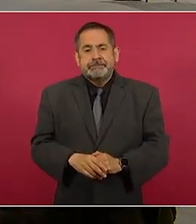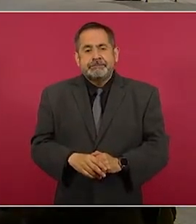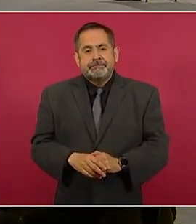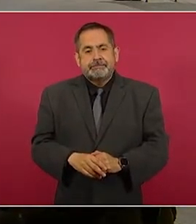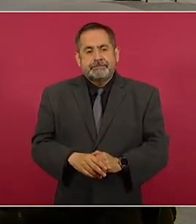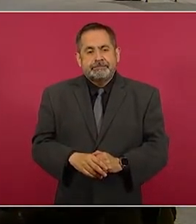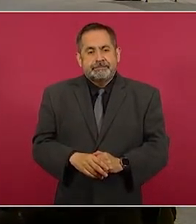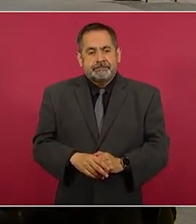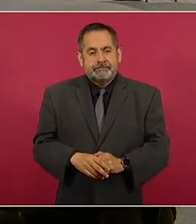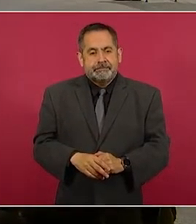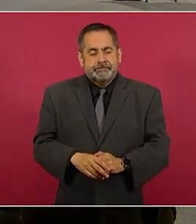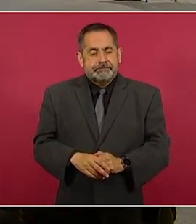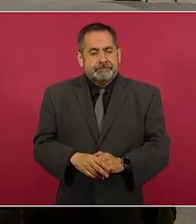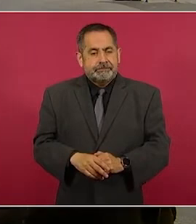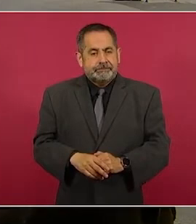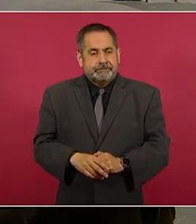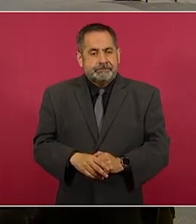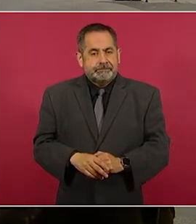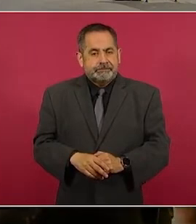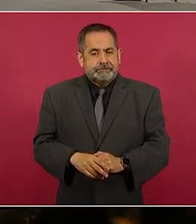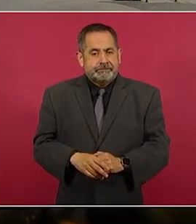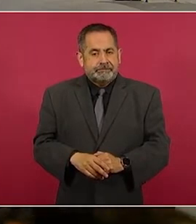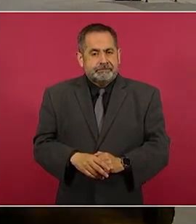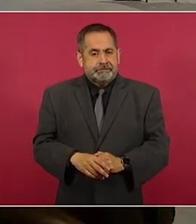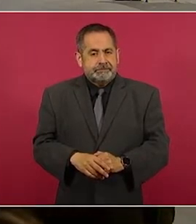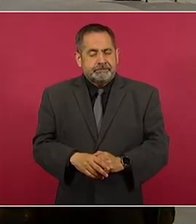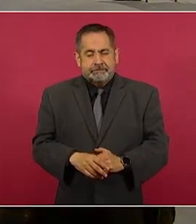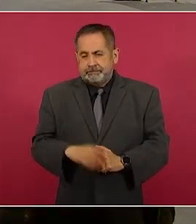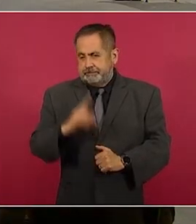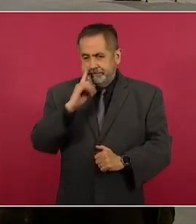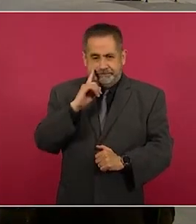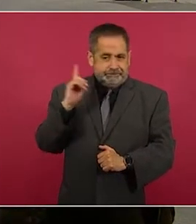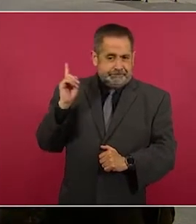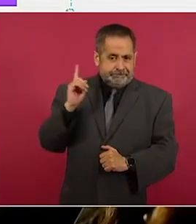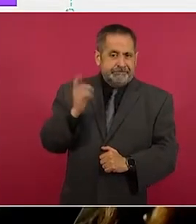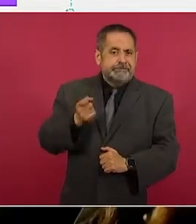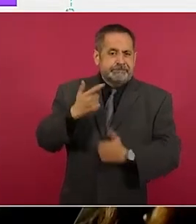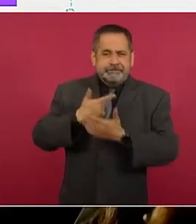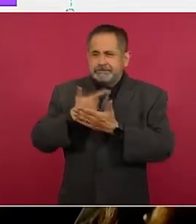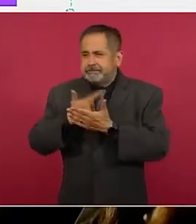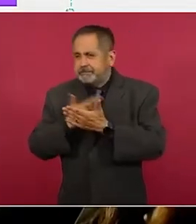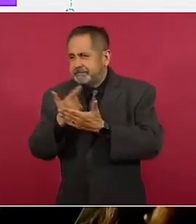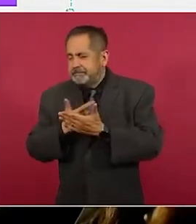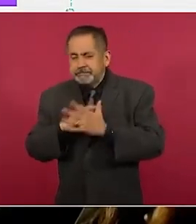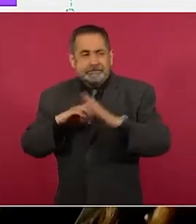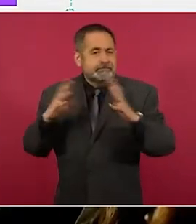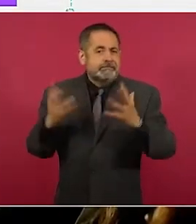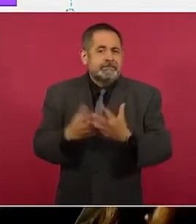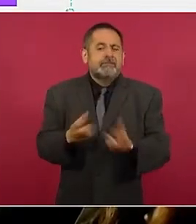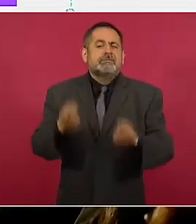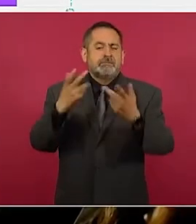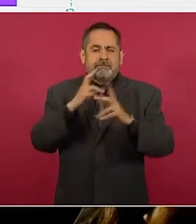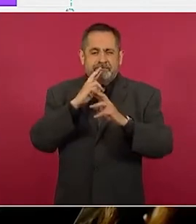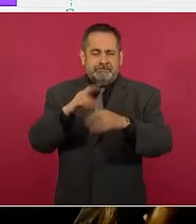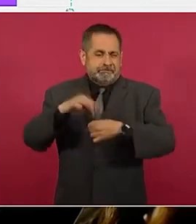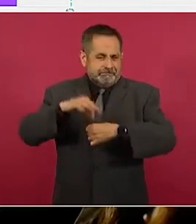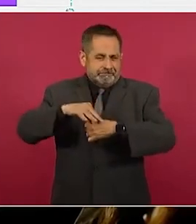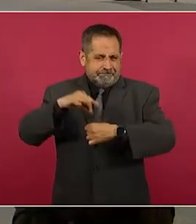Estos son los resultados. Luego vemos